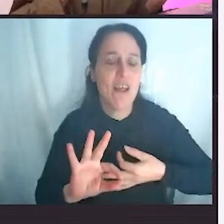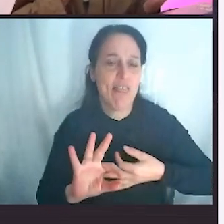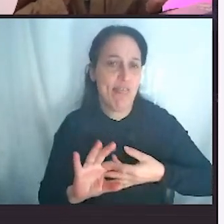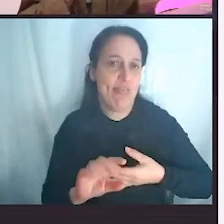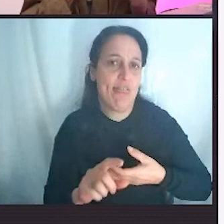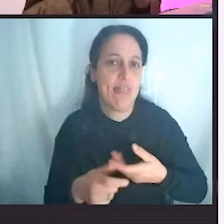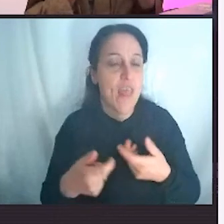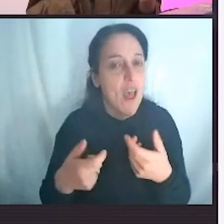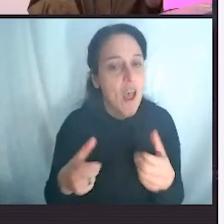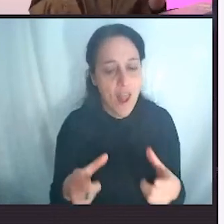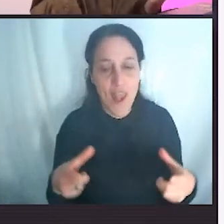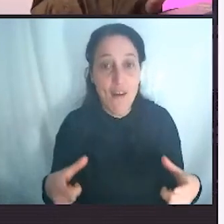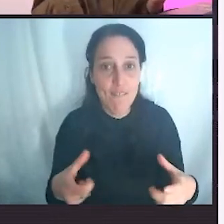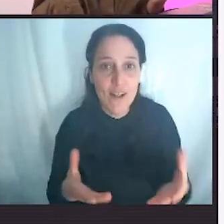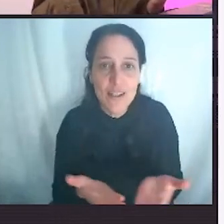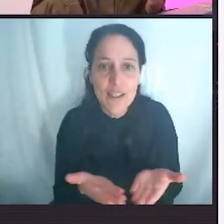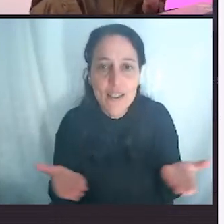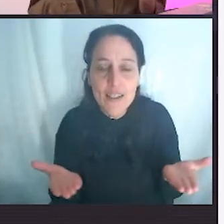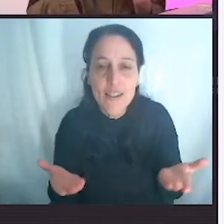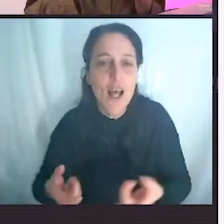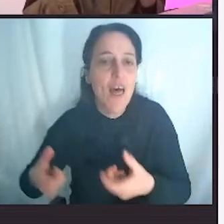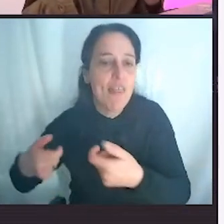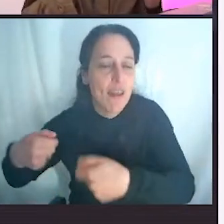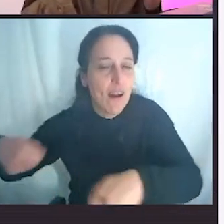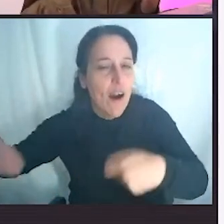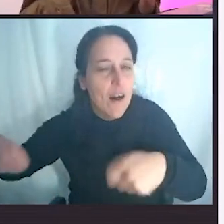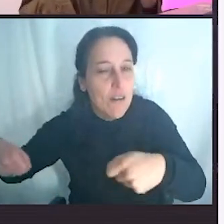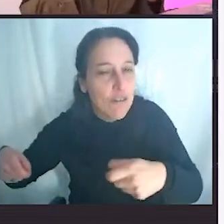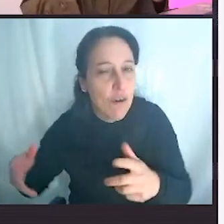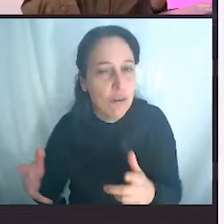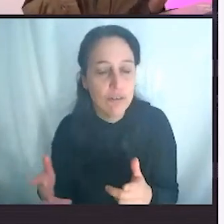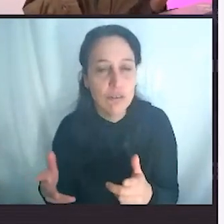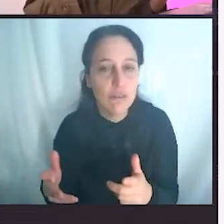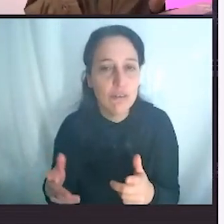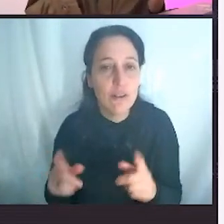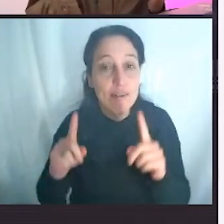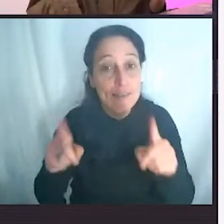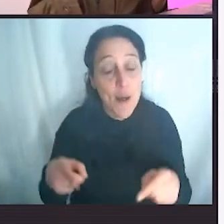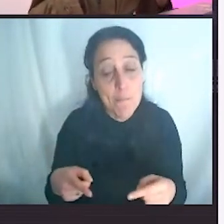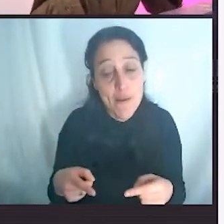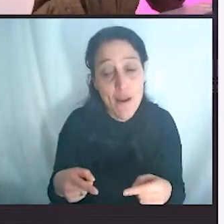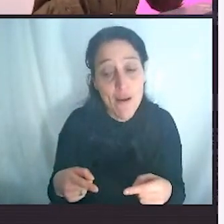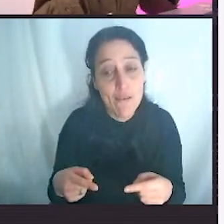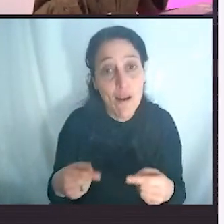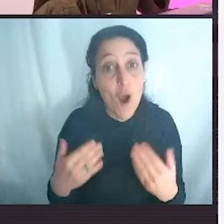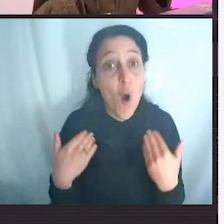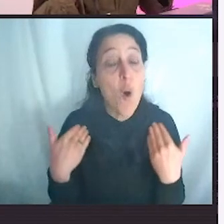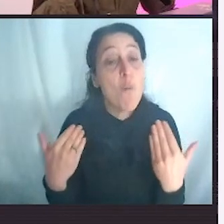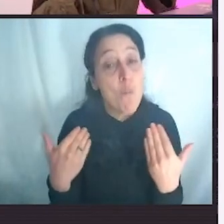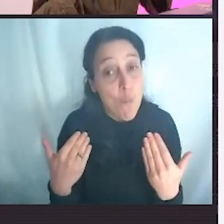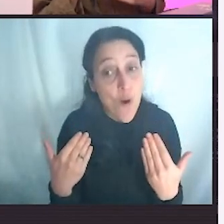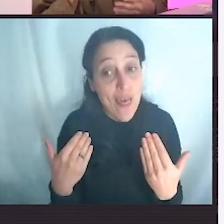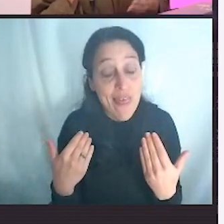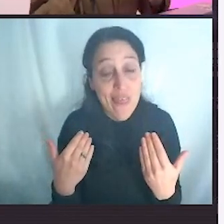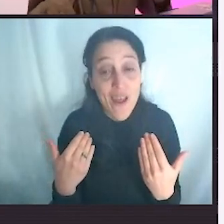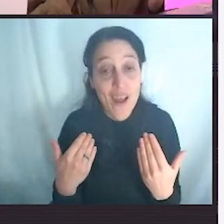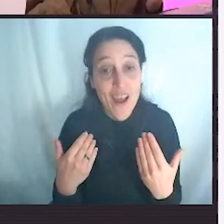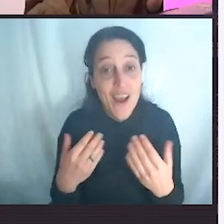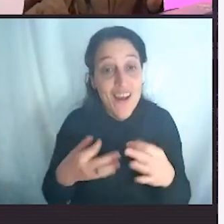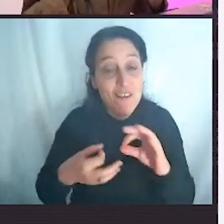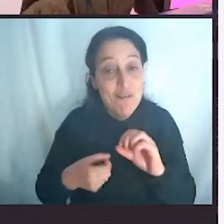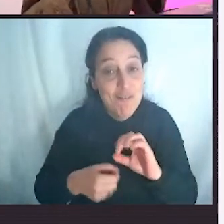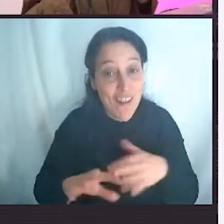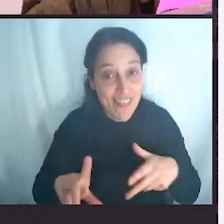alternativo participa del sistema porque puede decirle a sus compradores que ahora, comprándoles, van a tener este otro